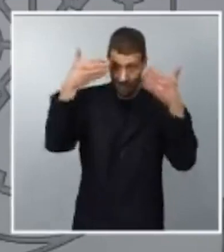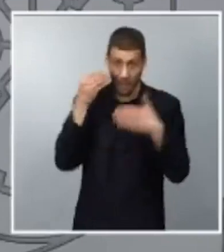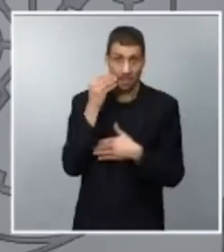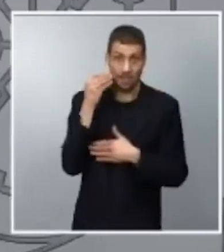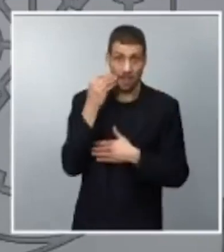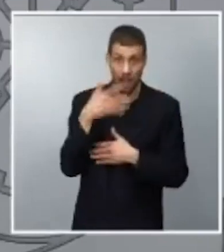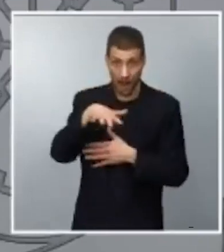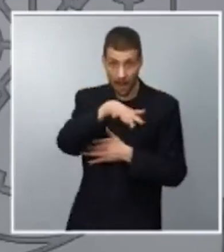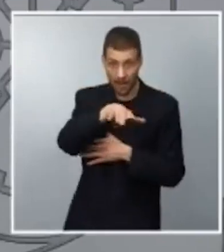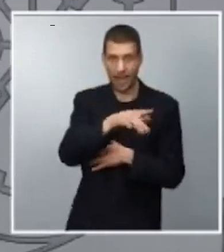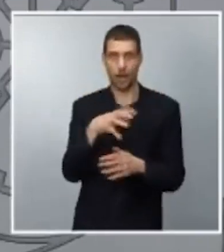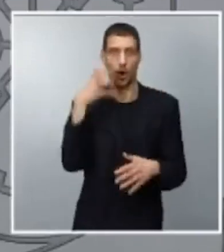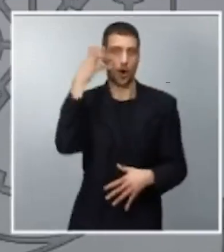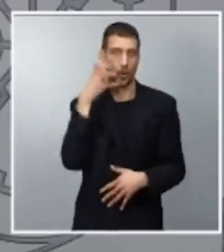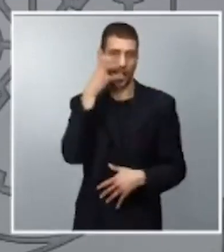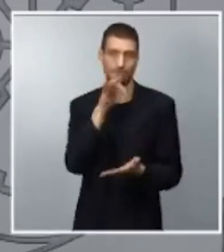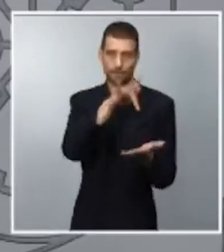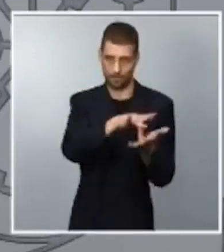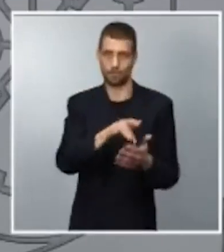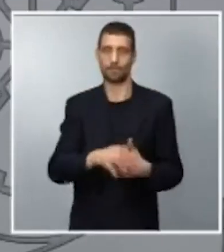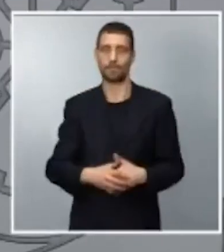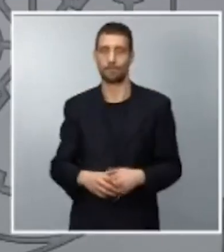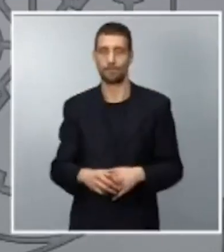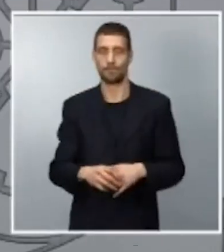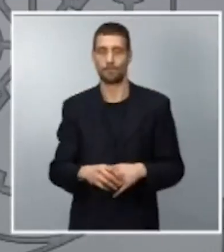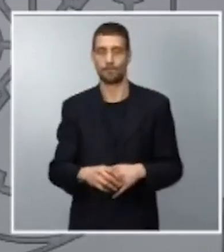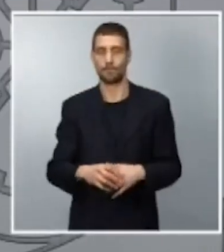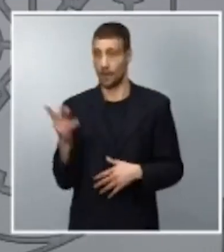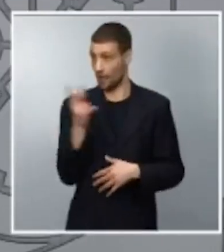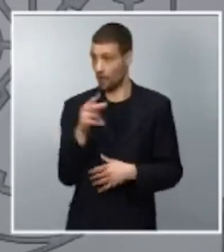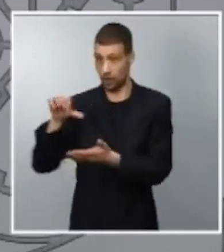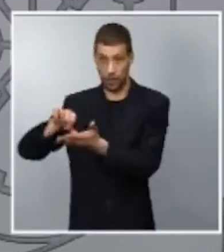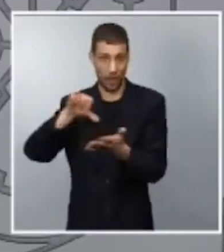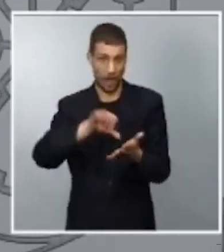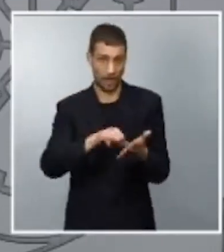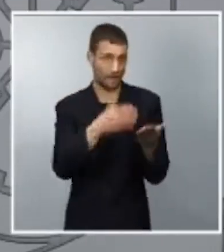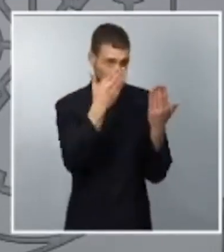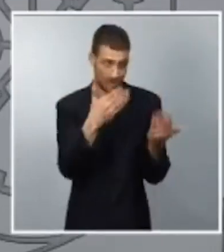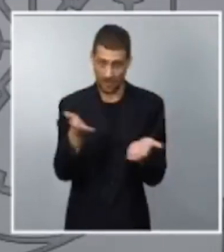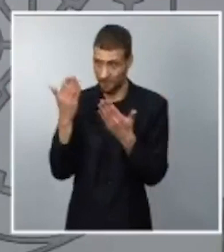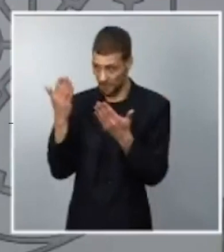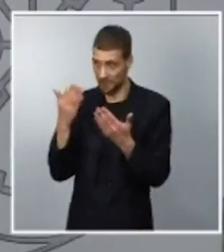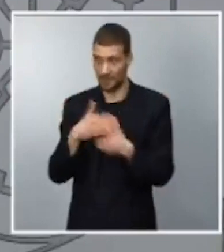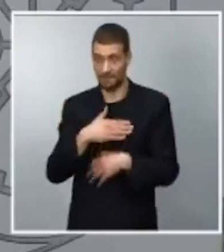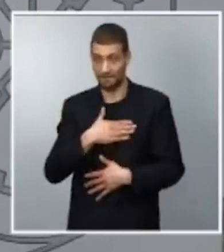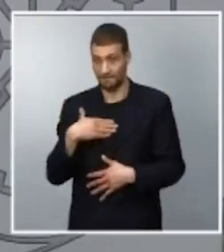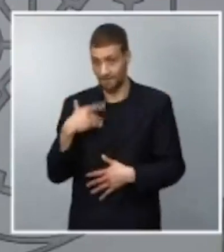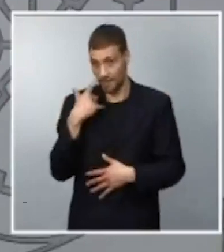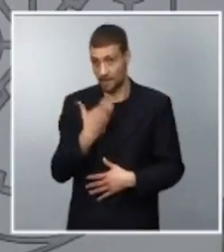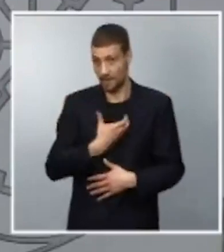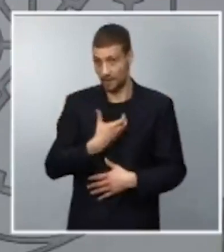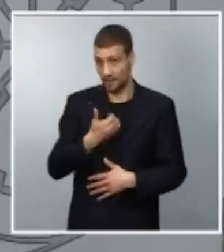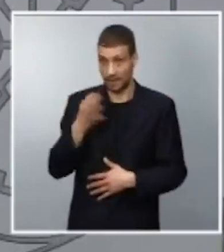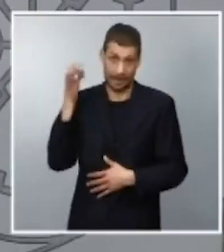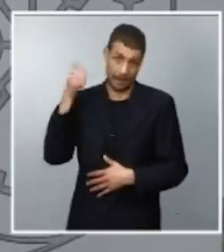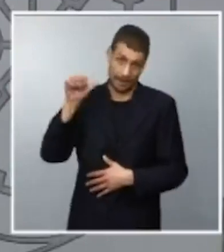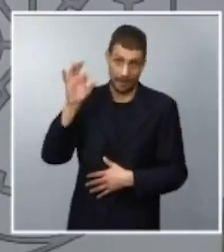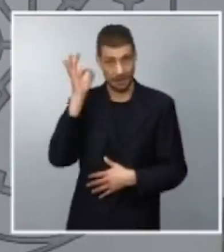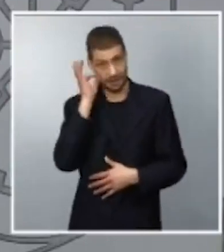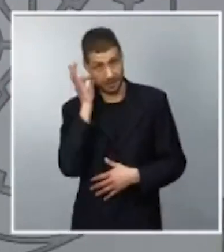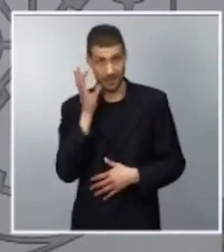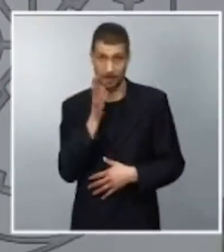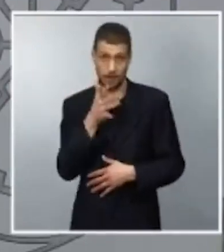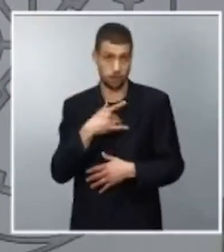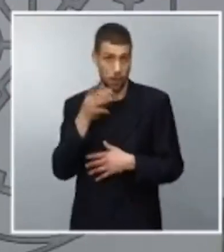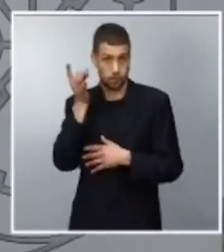felicitar a ambas ciudades, a sus alcaldes y a la alcaldesa por la iniciativa, Antonio Muñoz